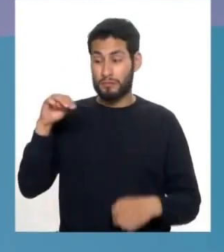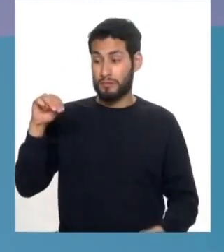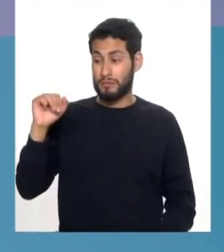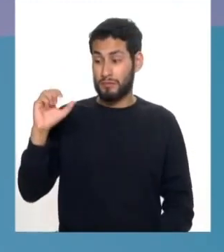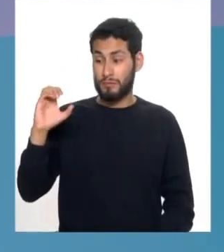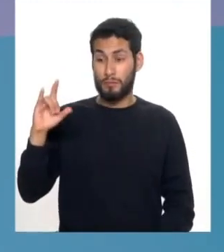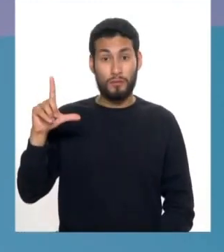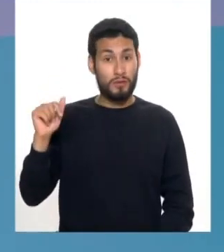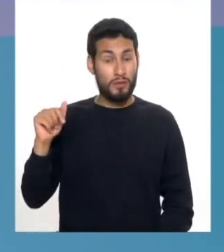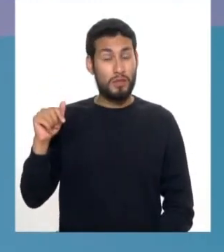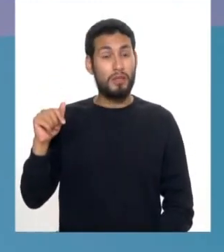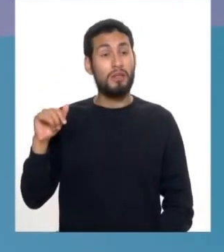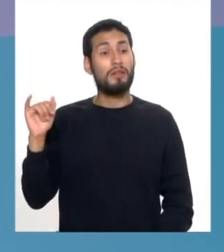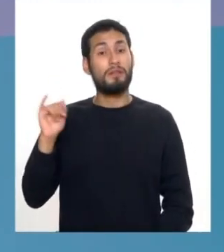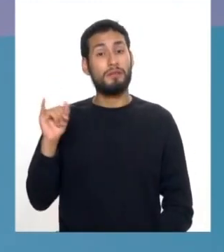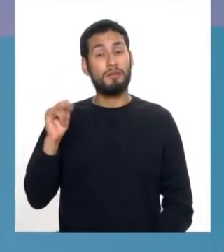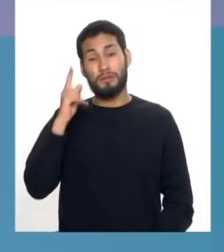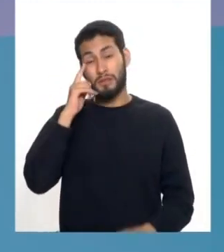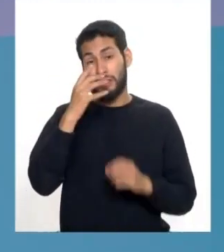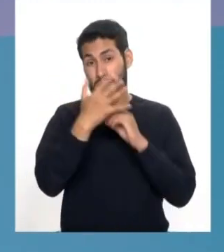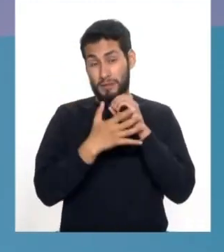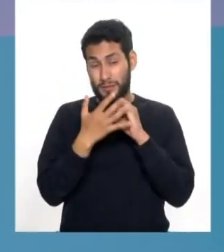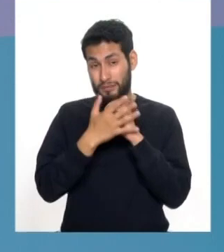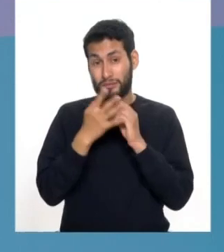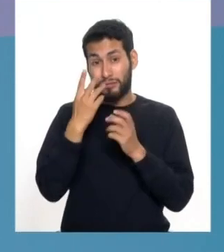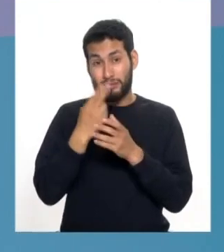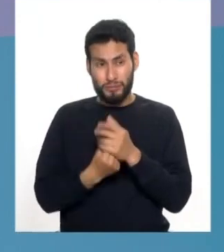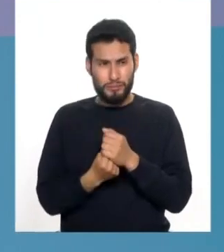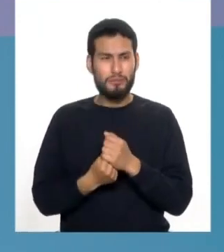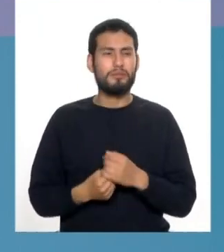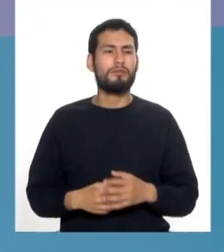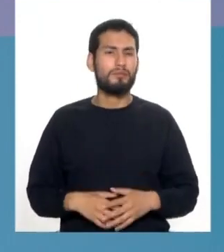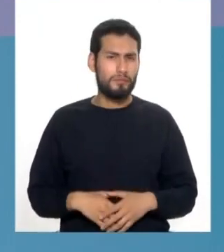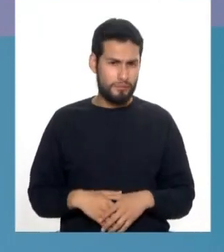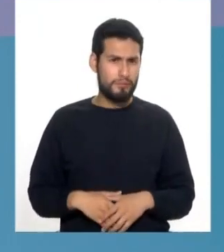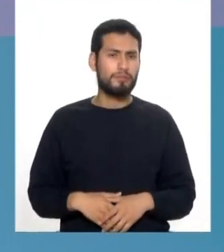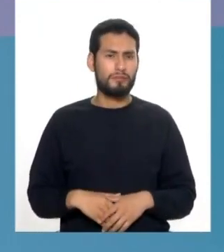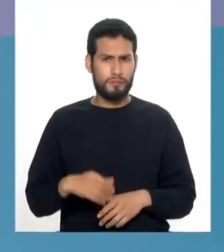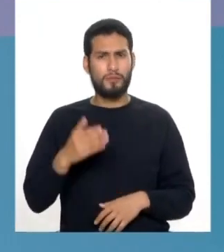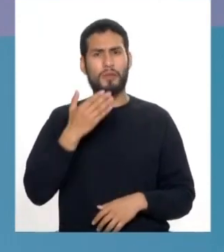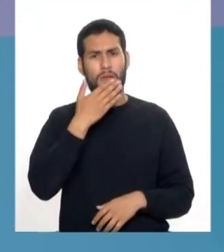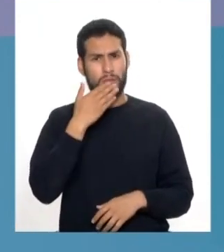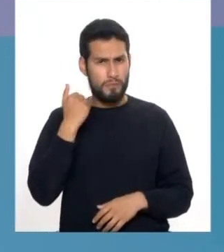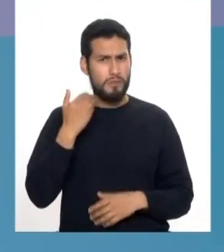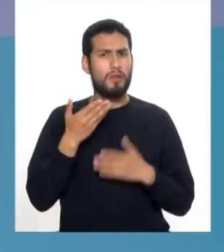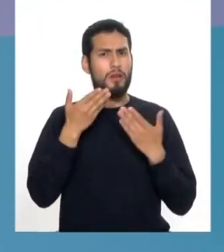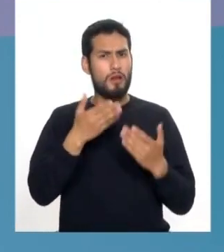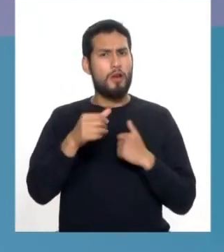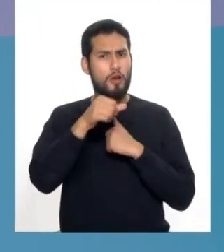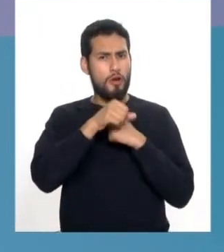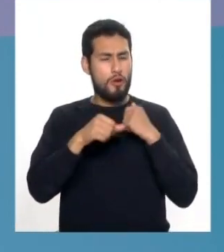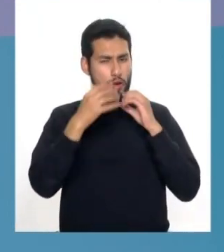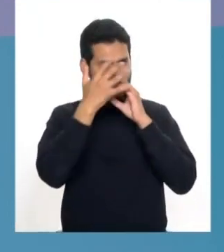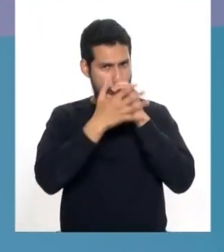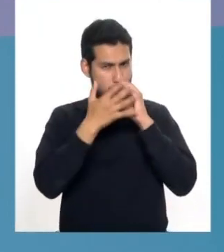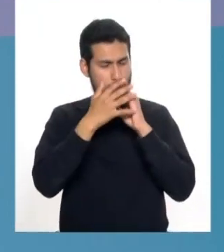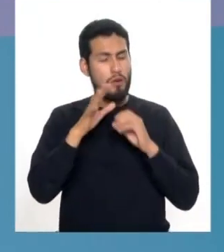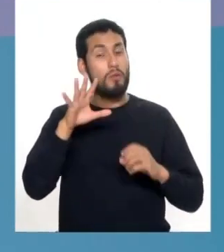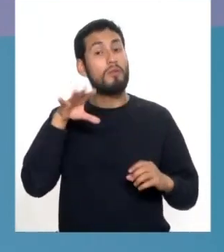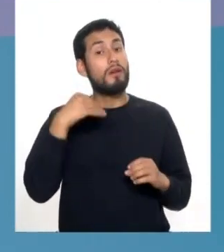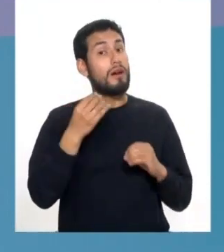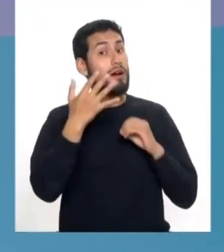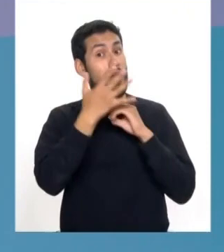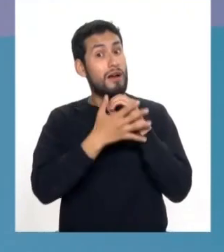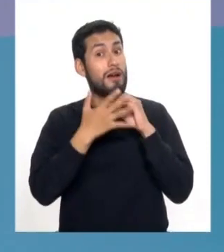y además tiene el problema de la catarata sí es aconsejable que se opere la catarata porque la